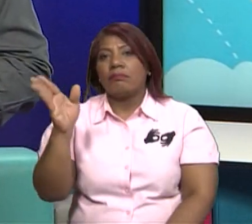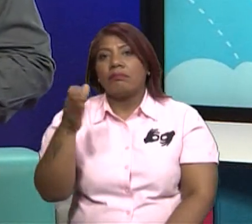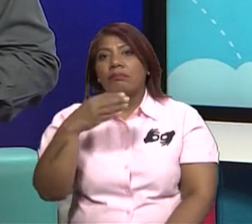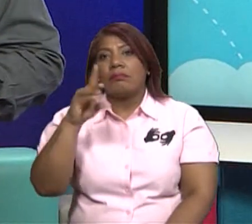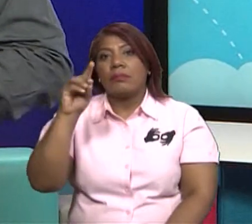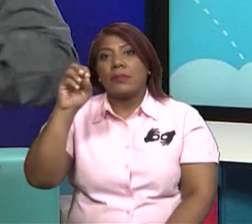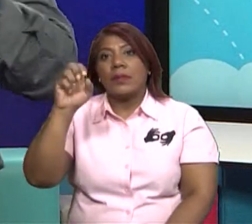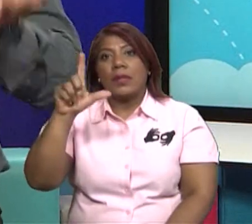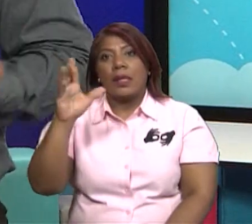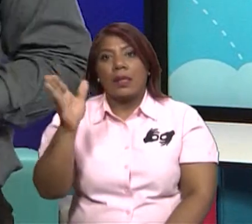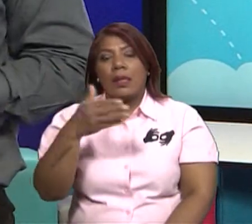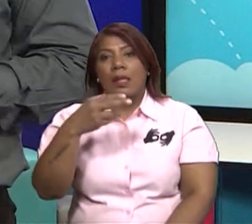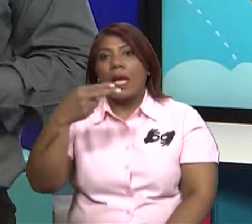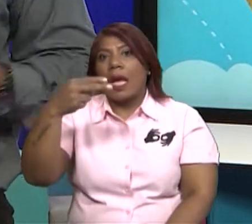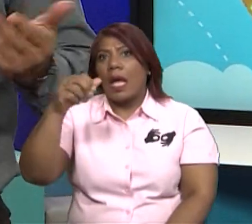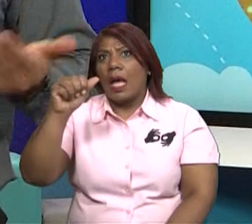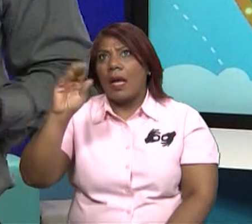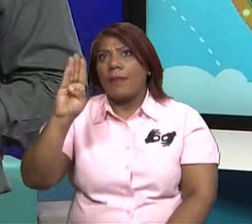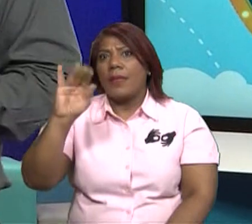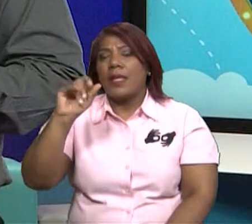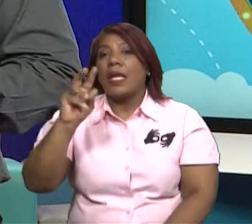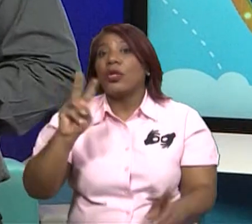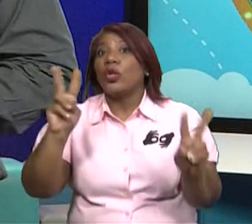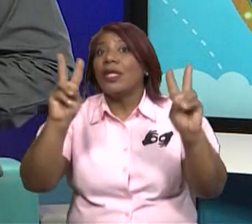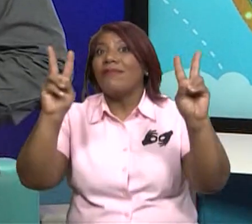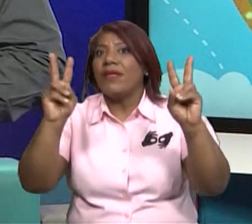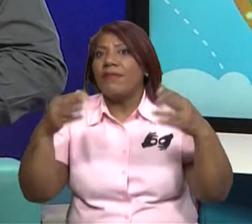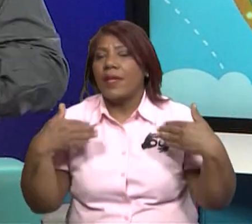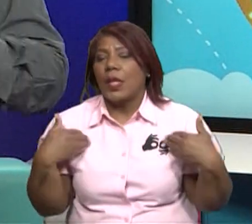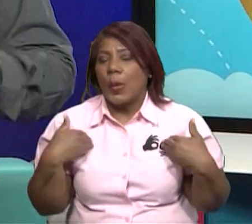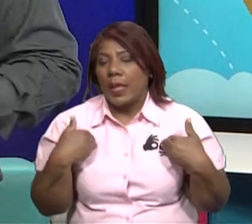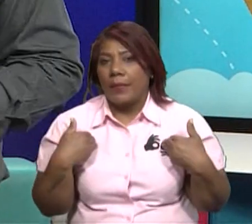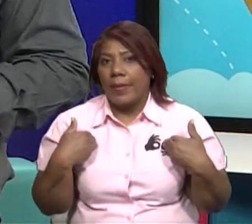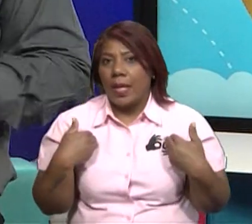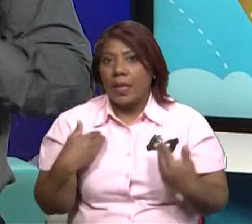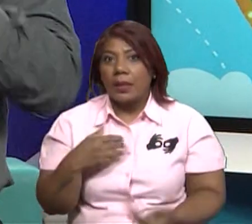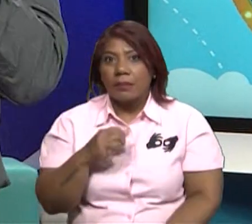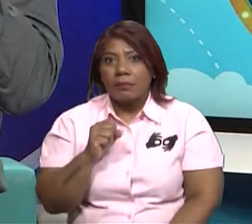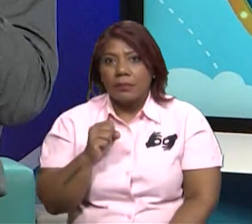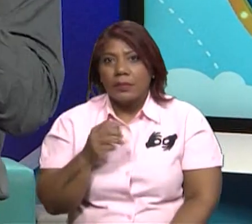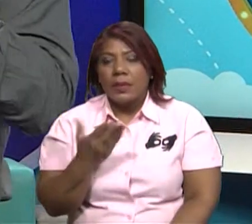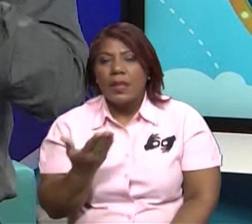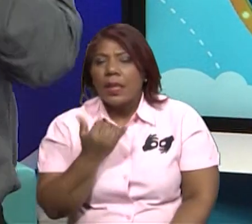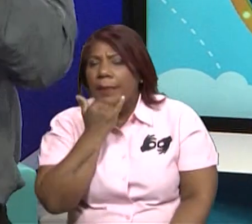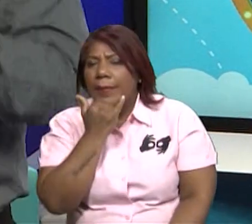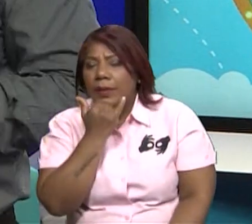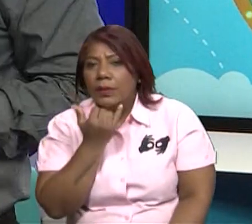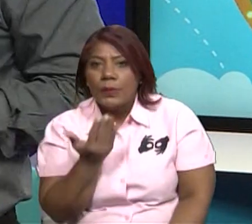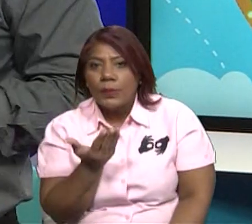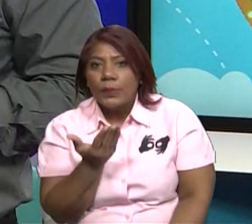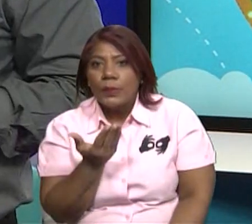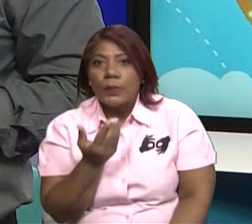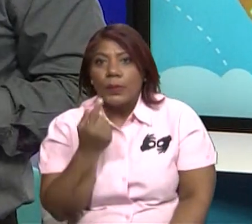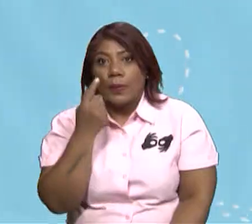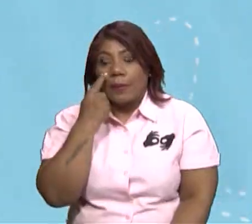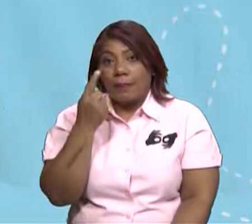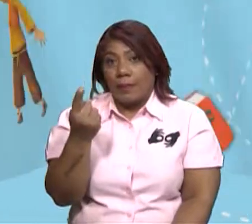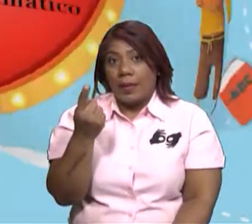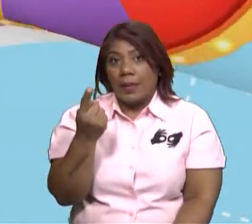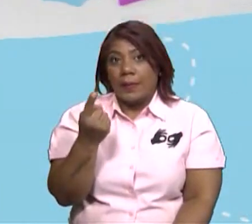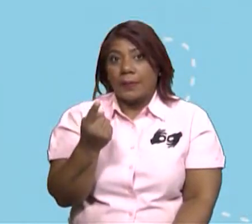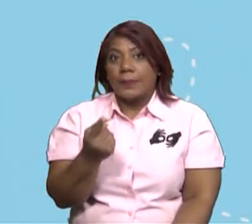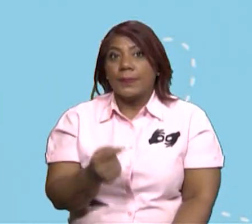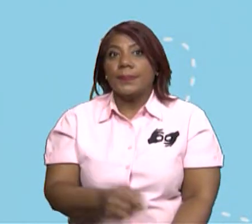Destrucción, ajá, de los hábitats de los animales. Sí, claro, así mismo. Muy bien. Ok. Ahora lee lo que va a en pantalla.